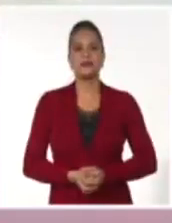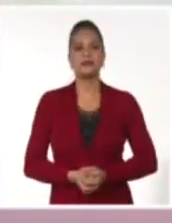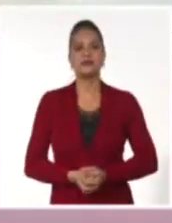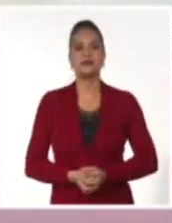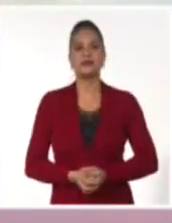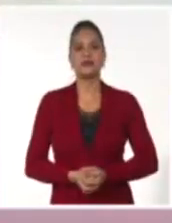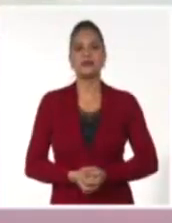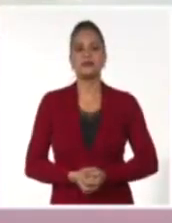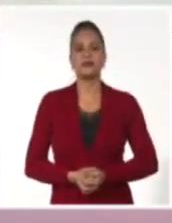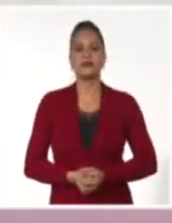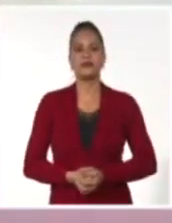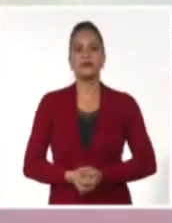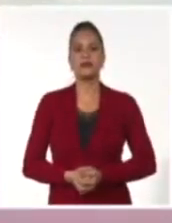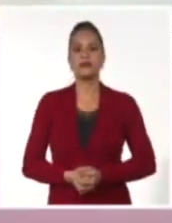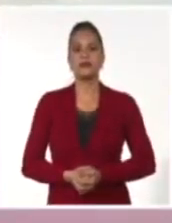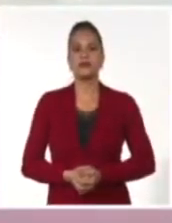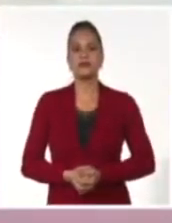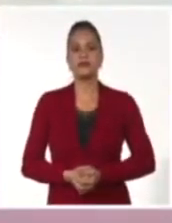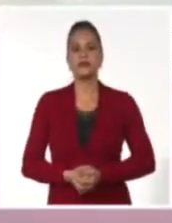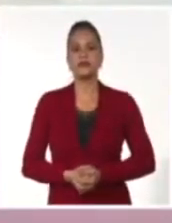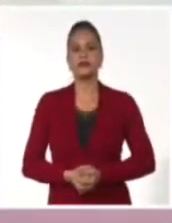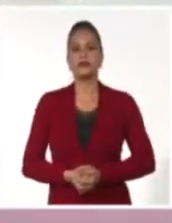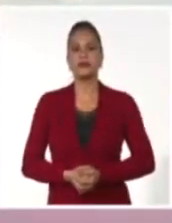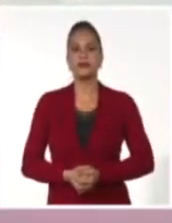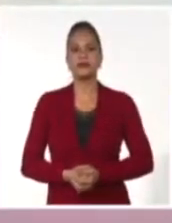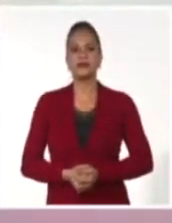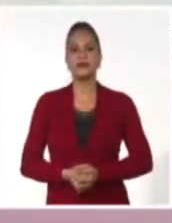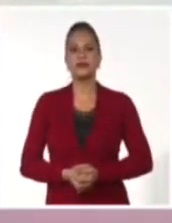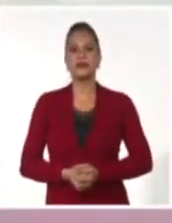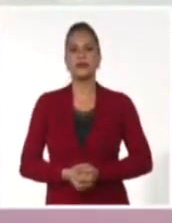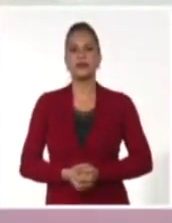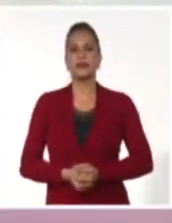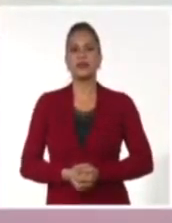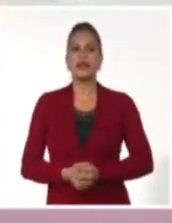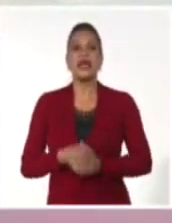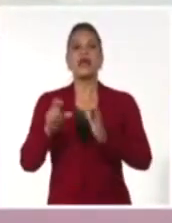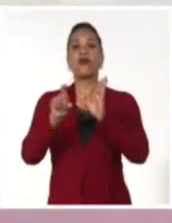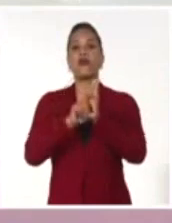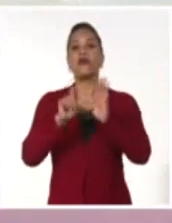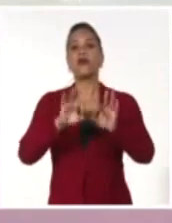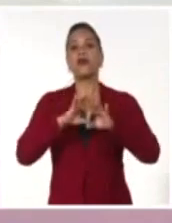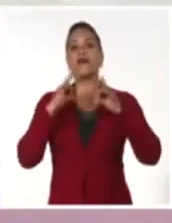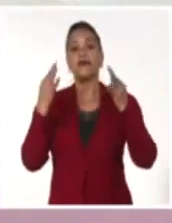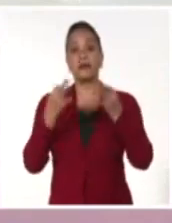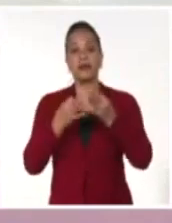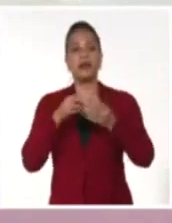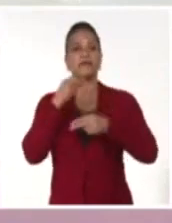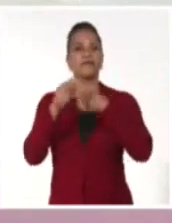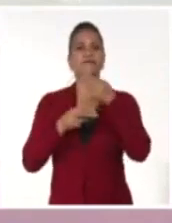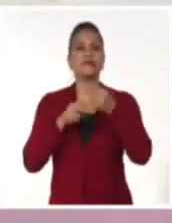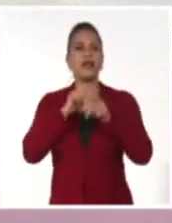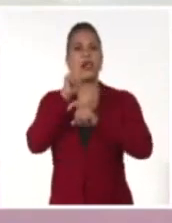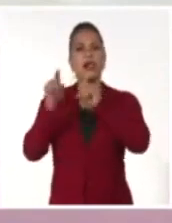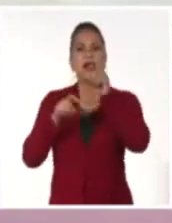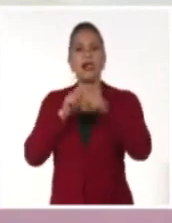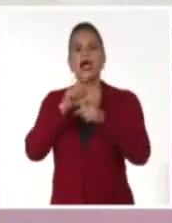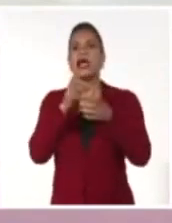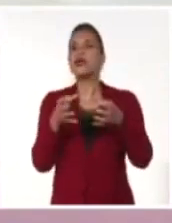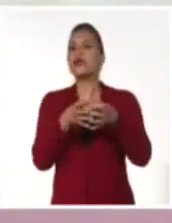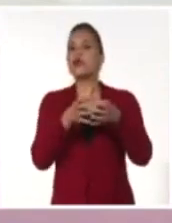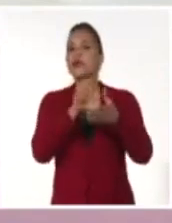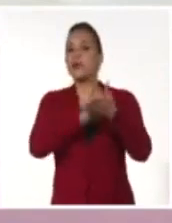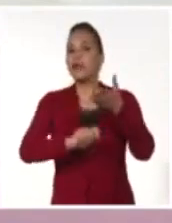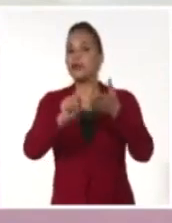Para el cumplimiento del cronograma previsto de la consulta popular sobre el proyecto del Código de las Familias, el Consejo Electoral Nacional